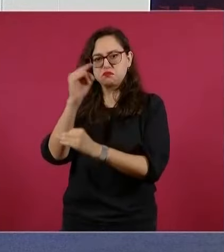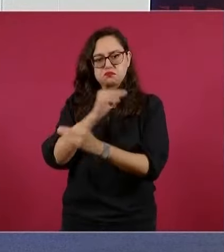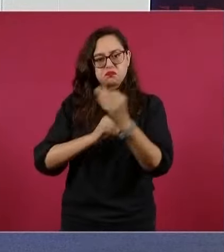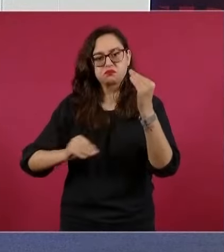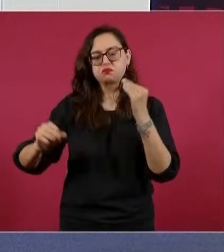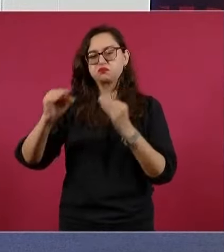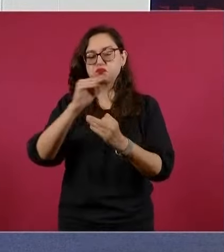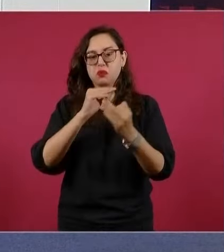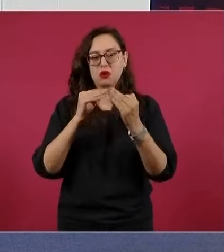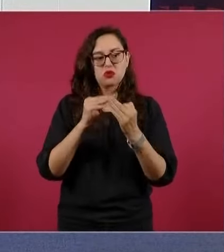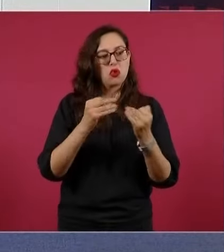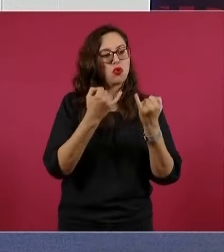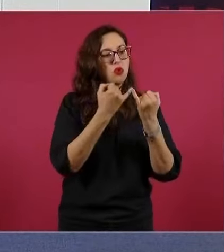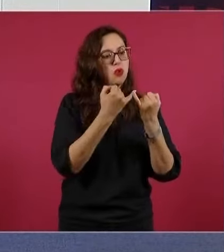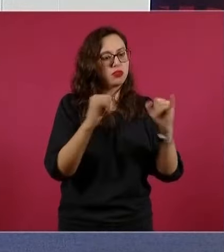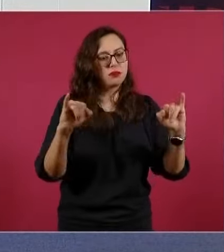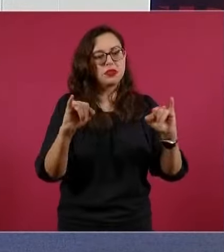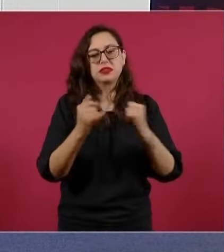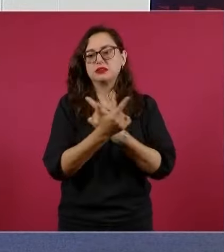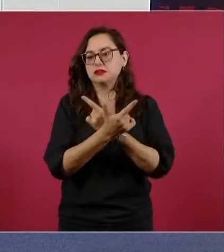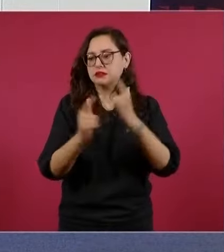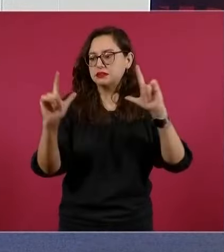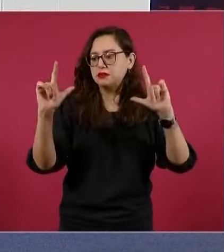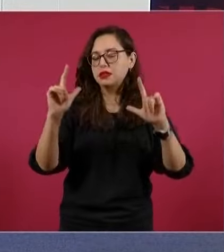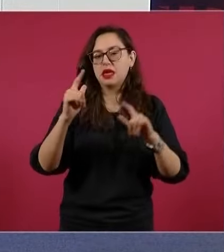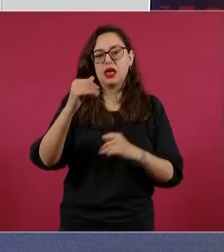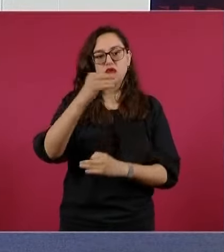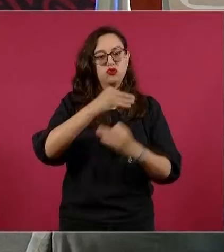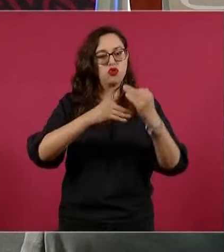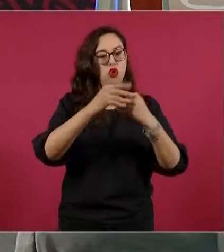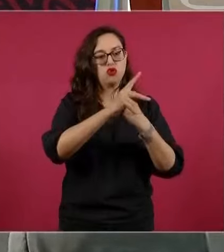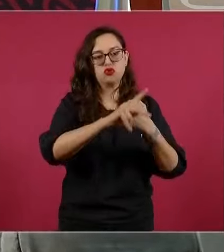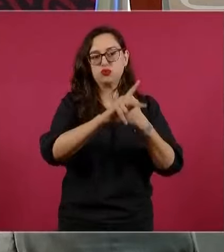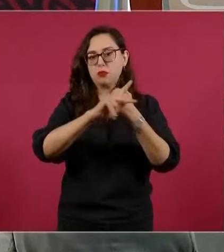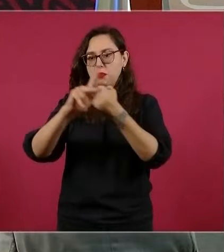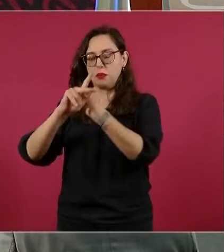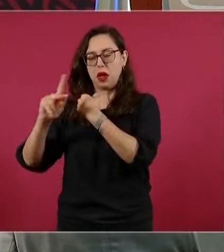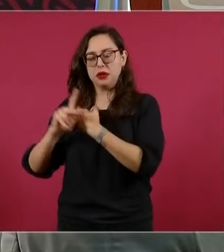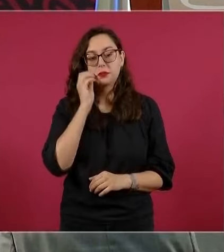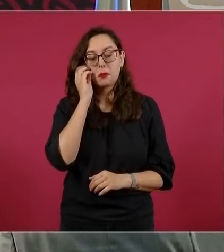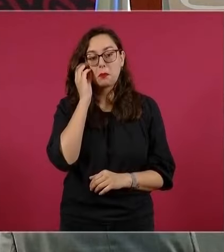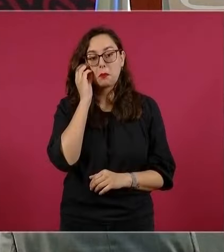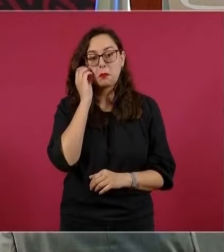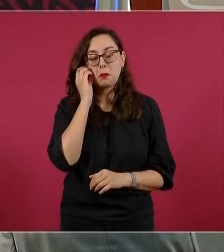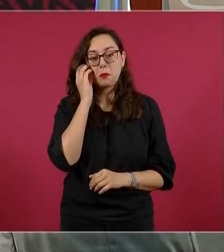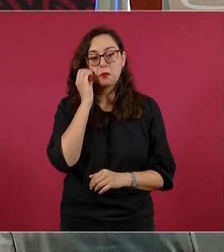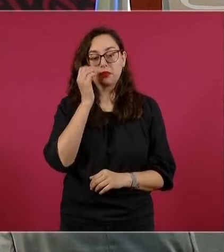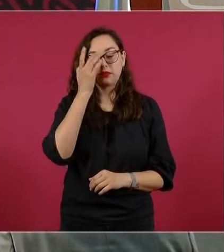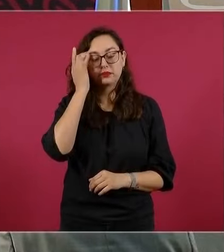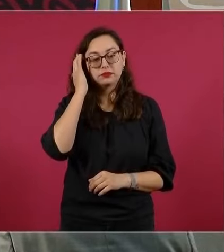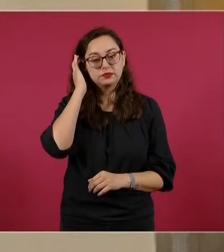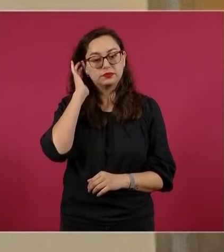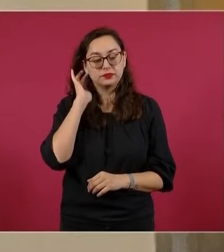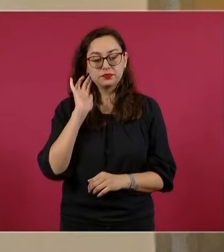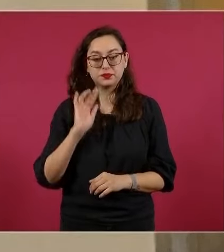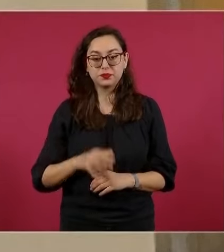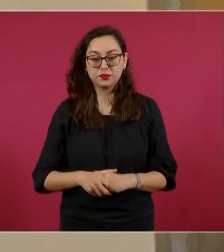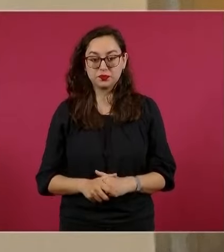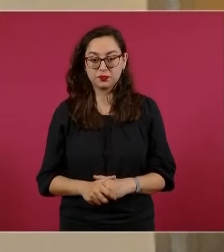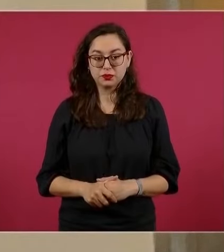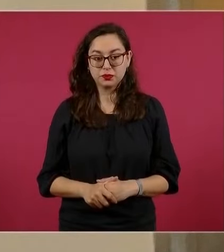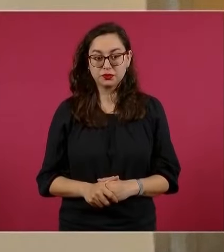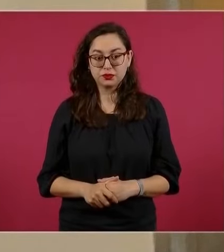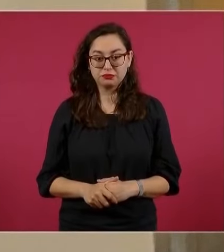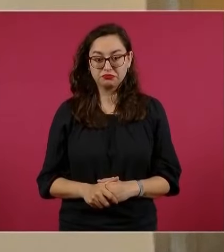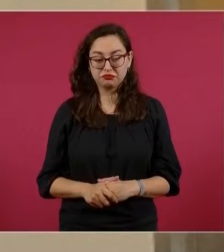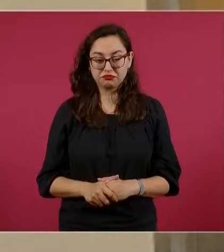independencia y la soberanía de todos sus pueblos y naciones. Entiendo, como lo expuse al principio,